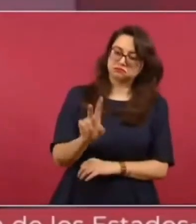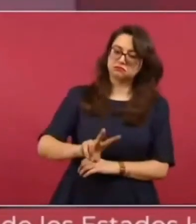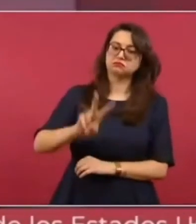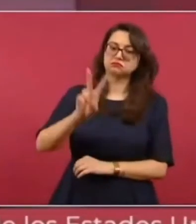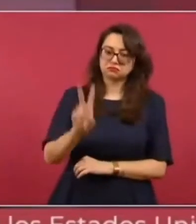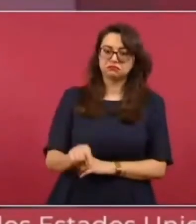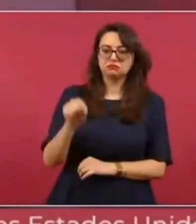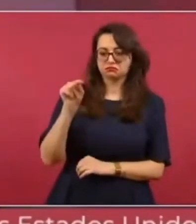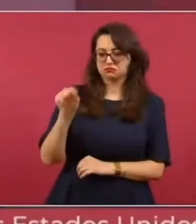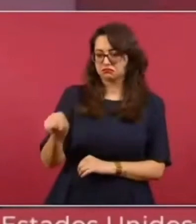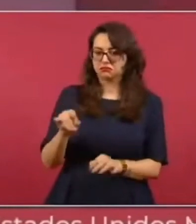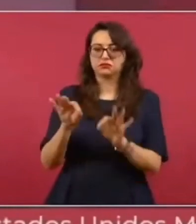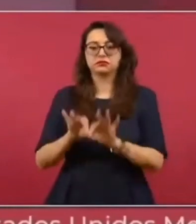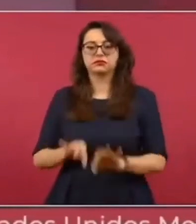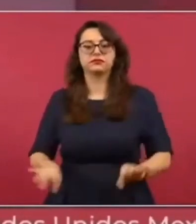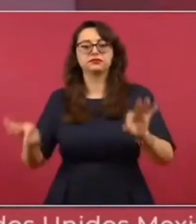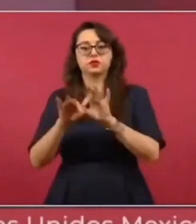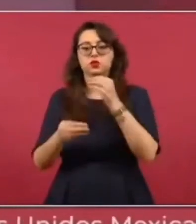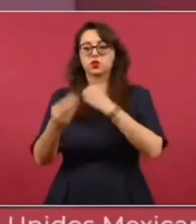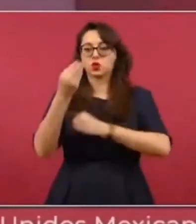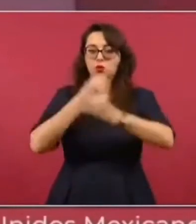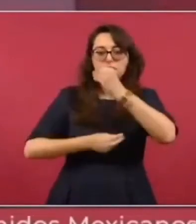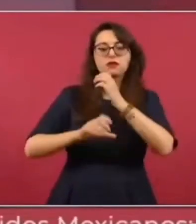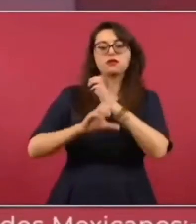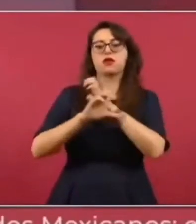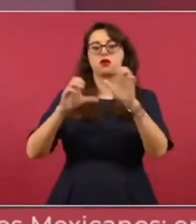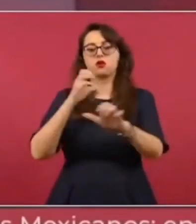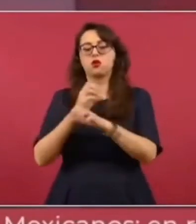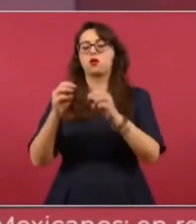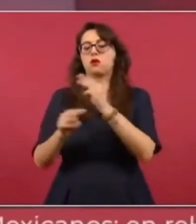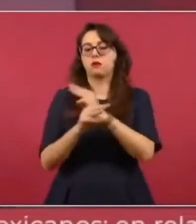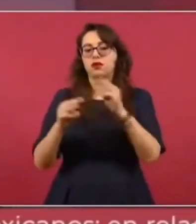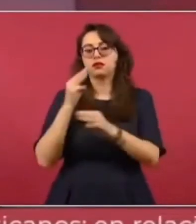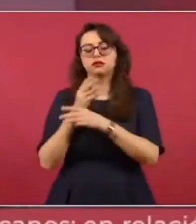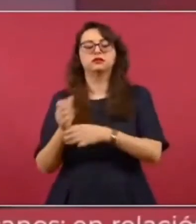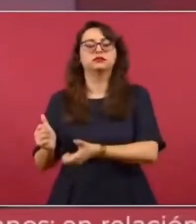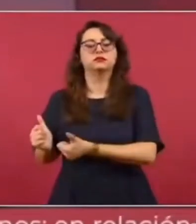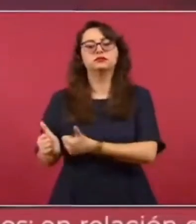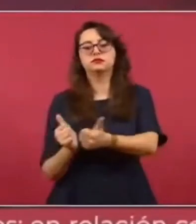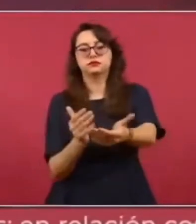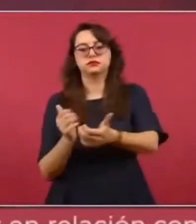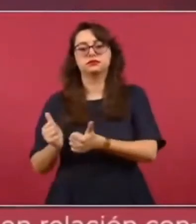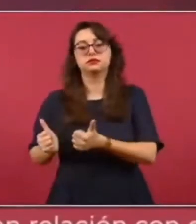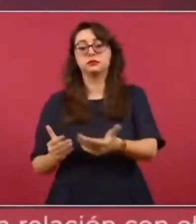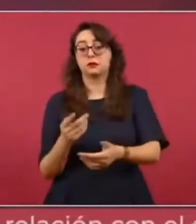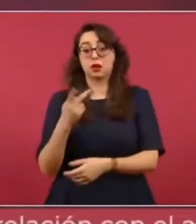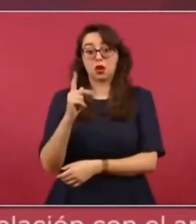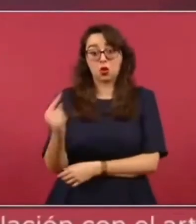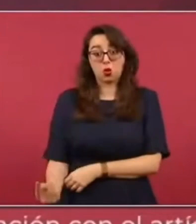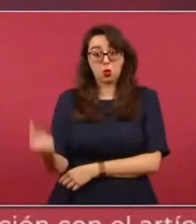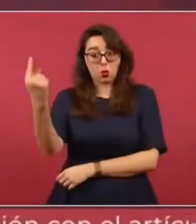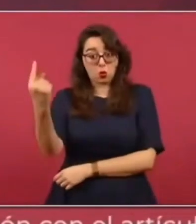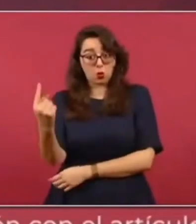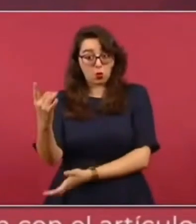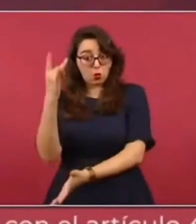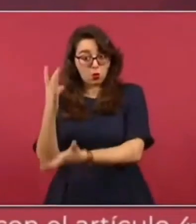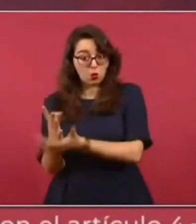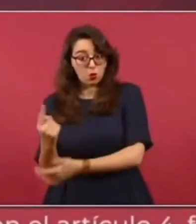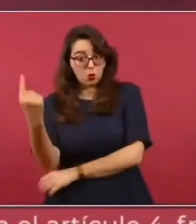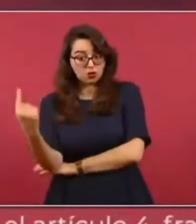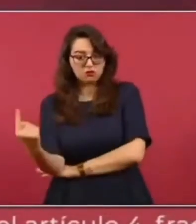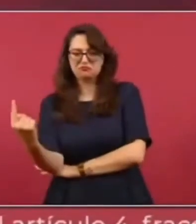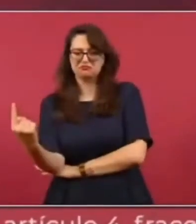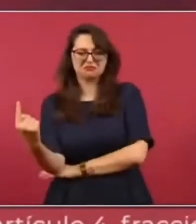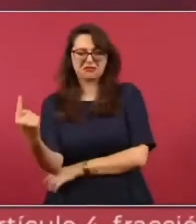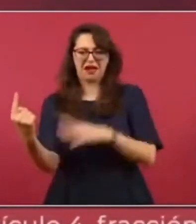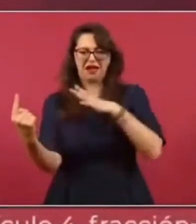donde se abastece alimentos o insumos a los habitantes de la isla de Cozumel. No es el único, existen tres más, pero